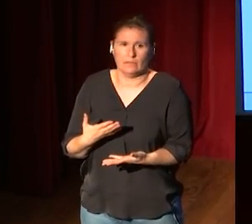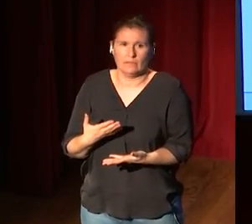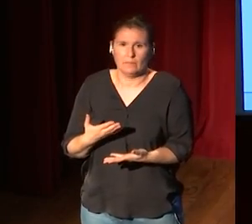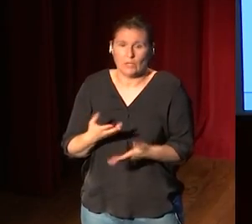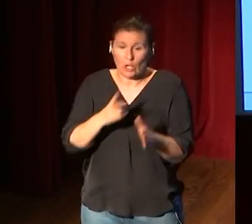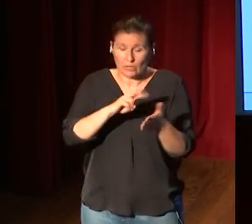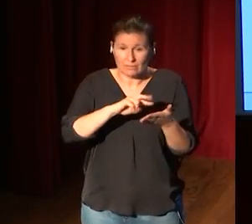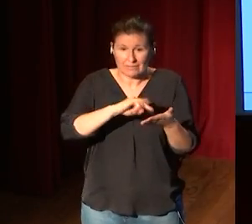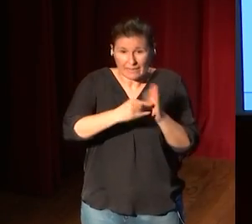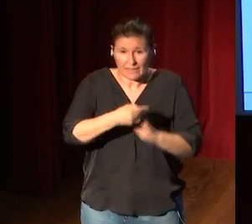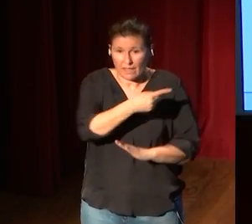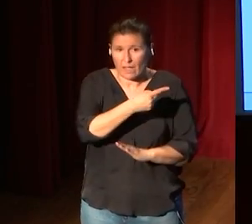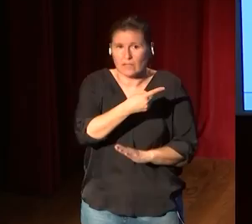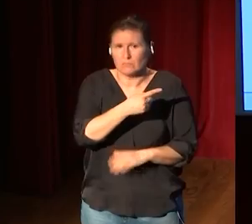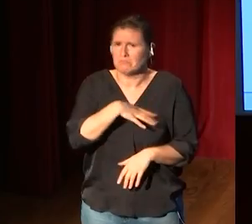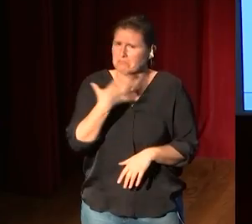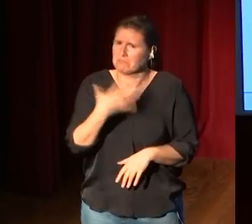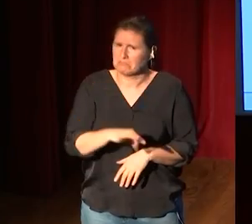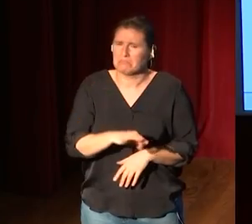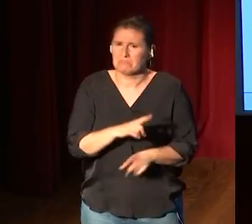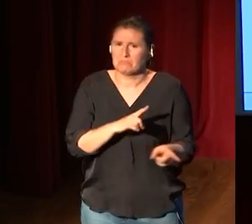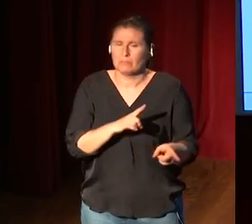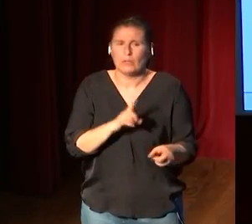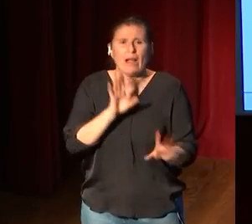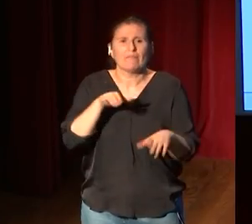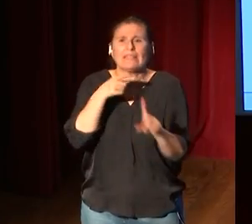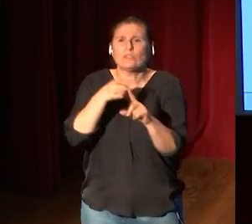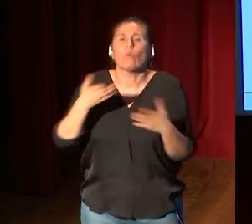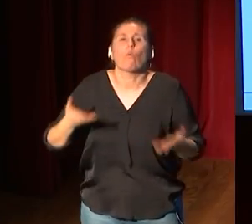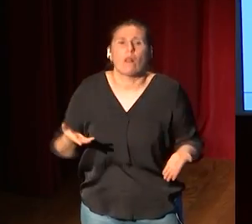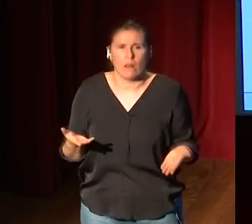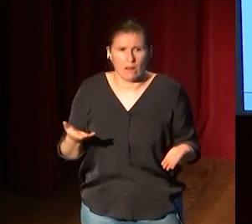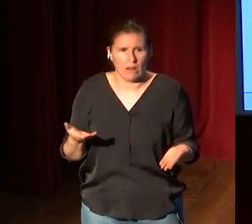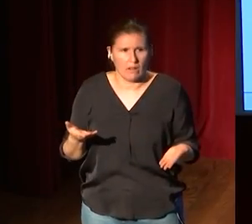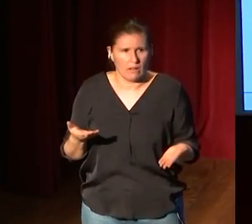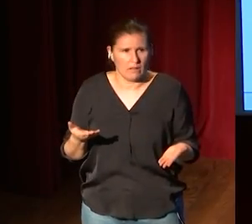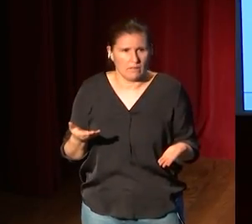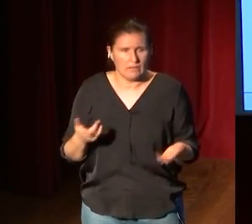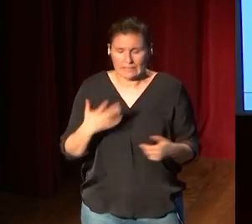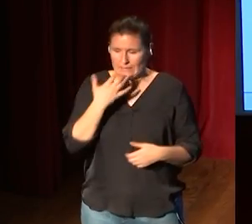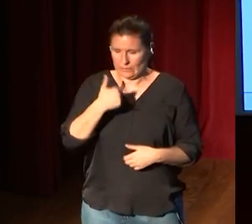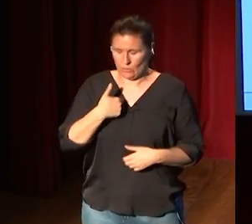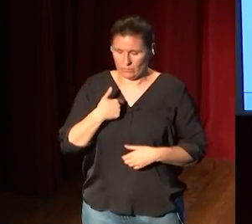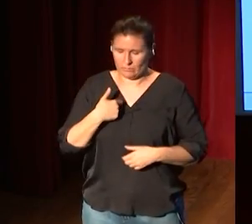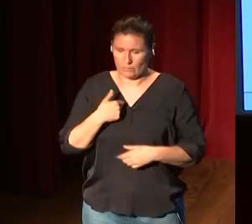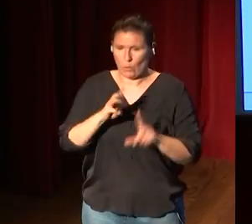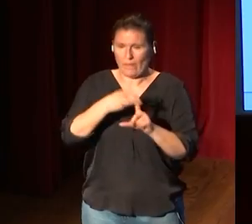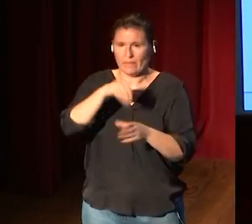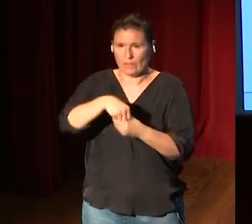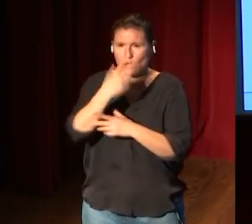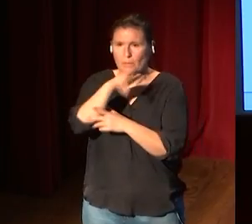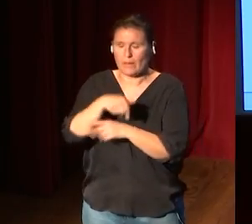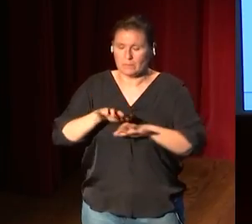técnicamente es bastante factible ahora ¿con qué sentido? ¿tiene sentido que si yo busco Goya en la web del Prado